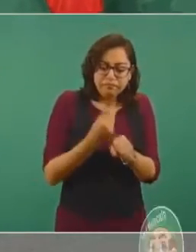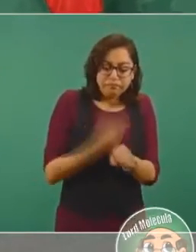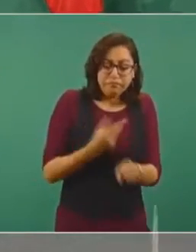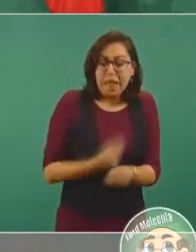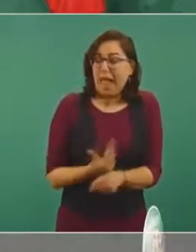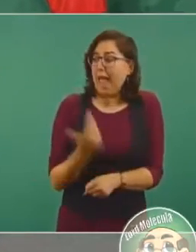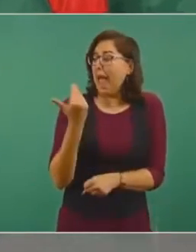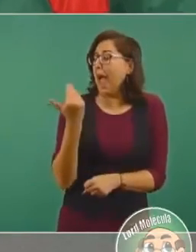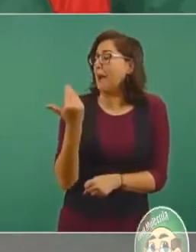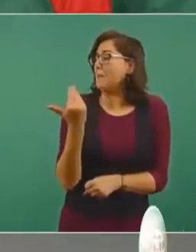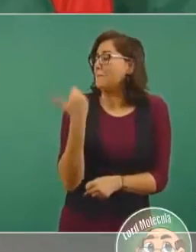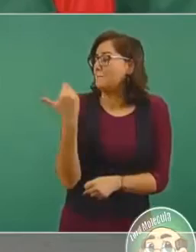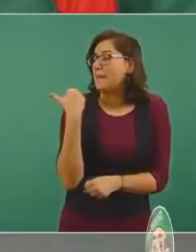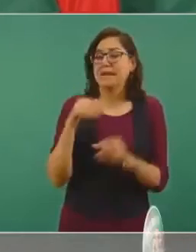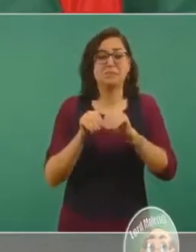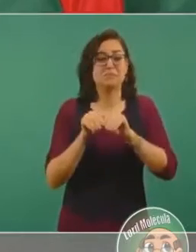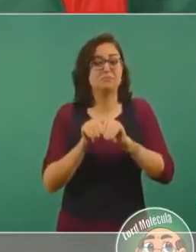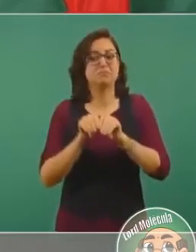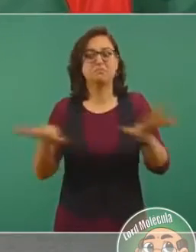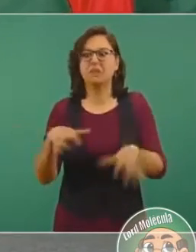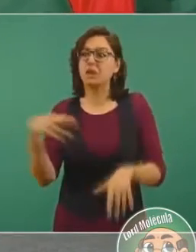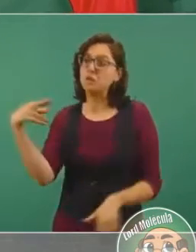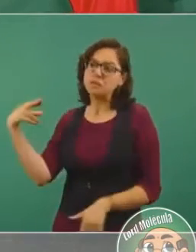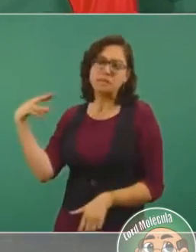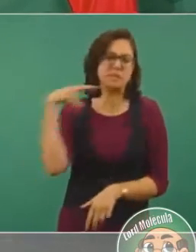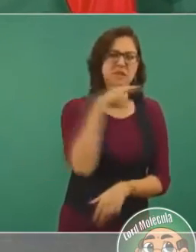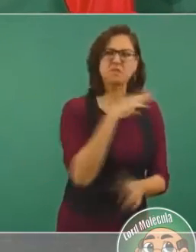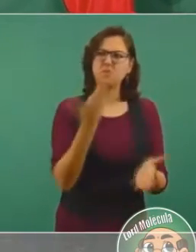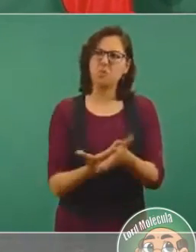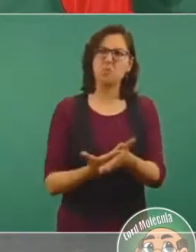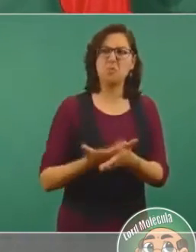el amparo, el primero. Bueno,